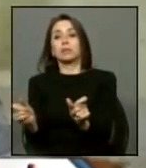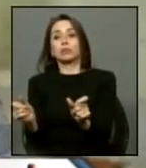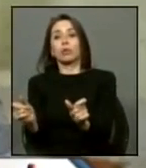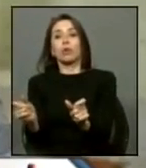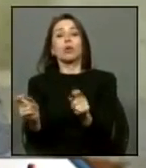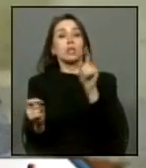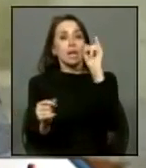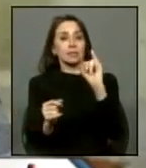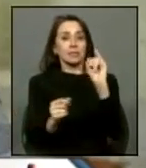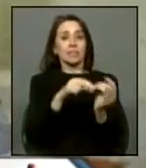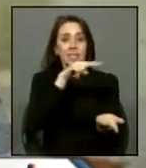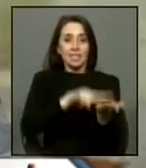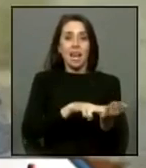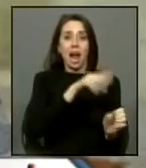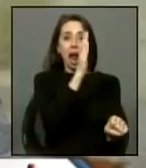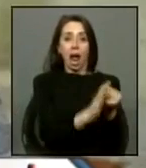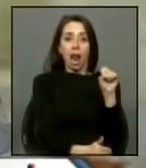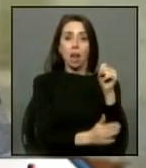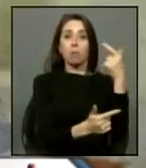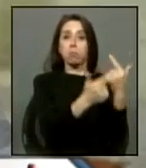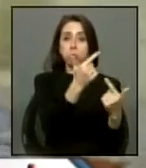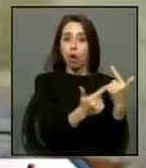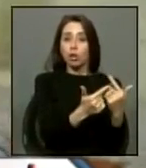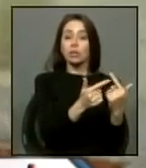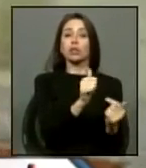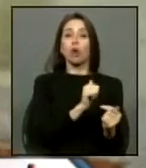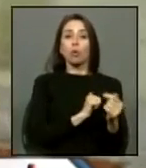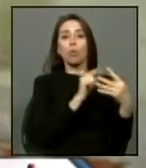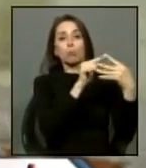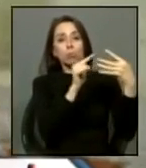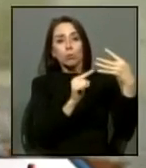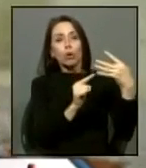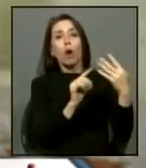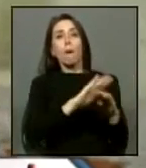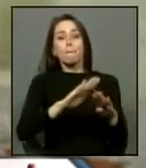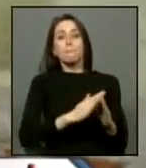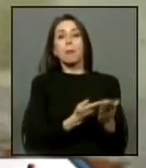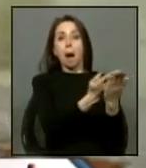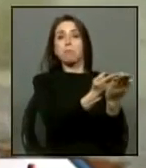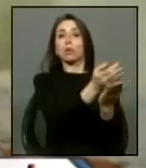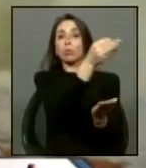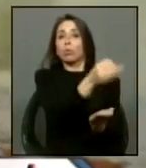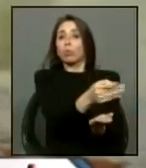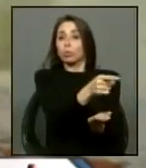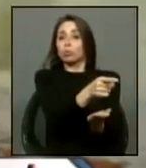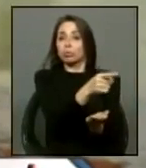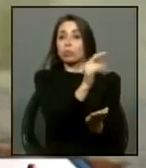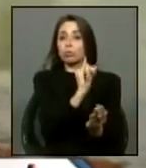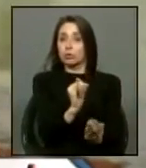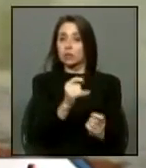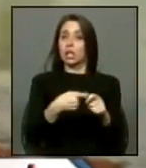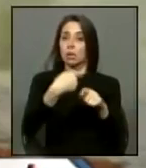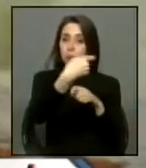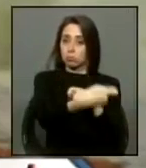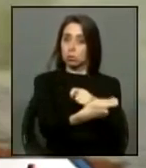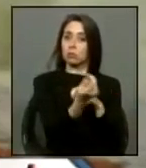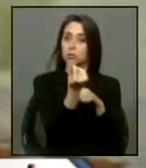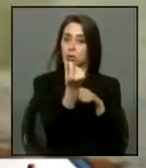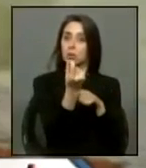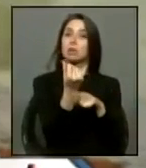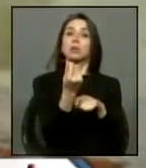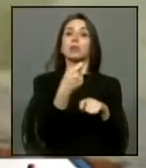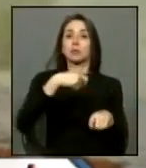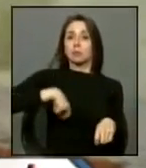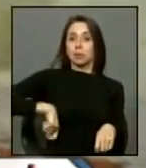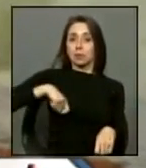realmente son exonerados políticos cumplieron con sus requisitos con sus papeles y que reciben y corresponde que se le entregue este beneficio previsional